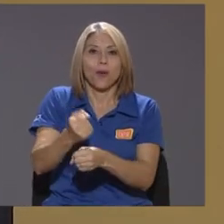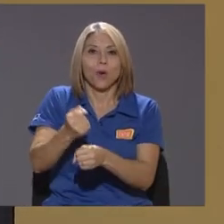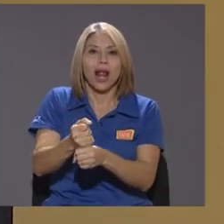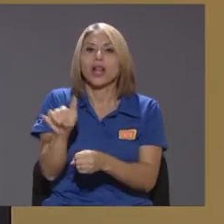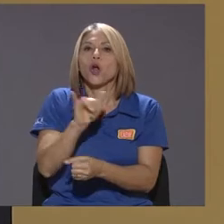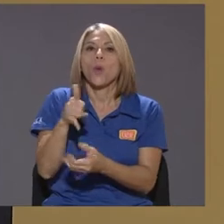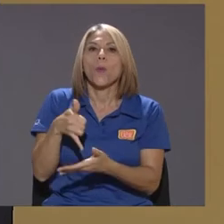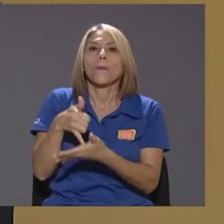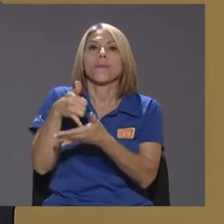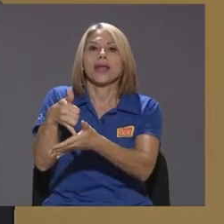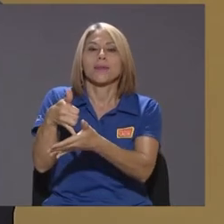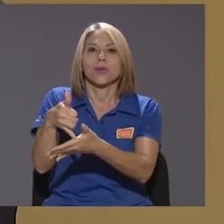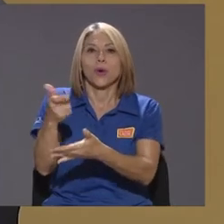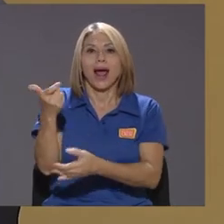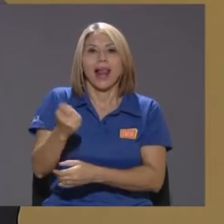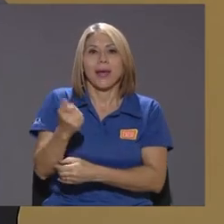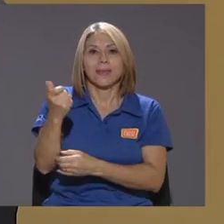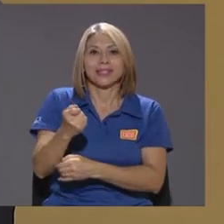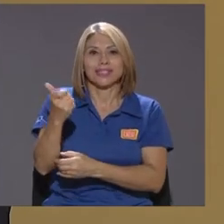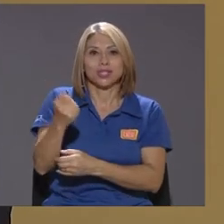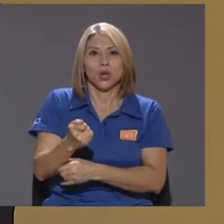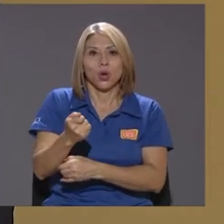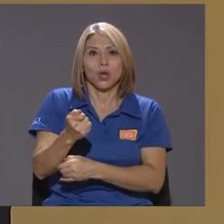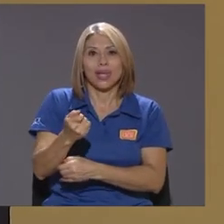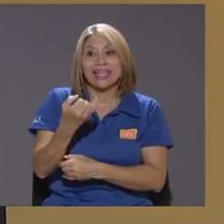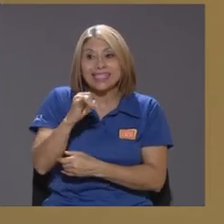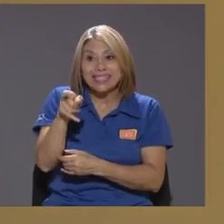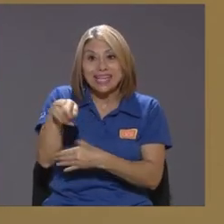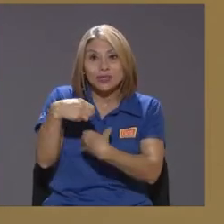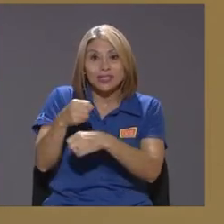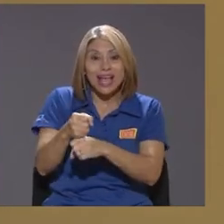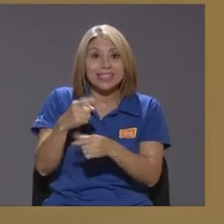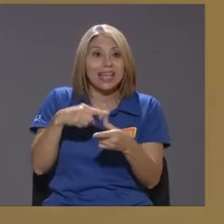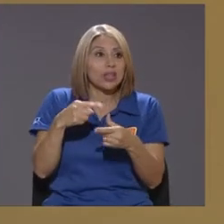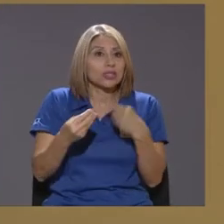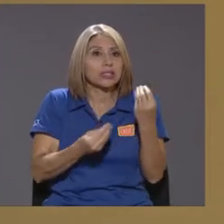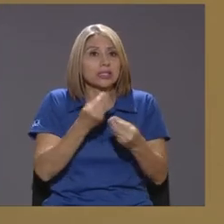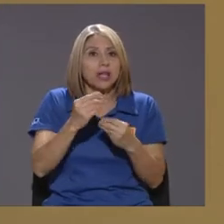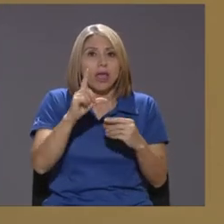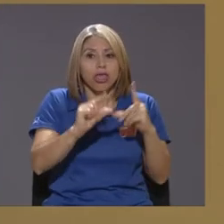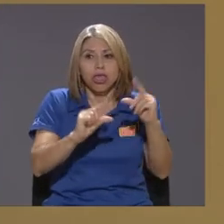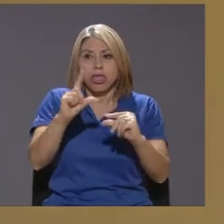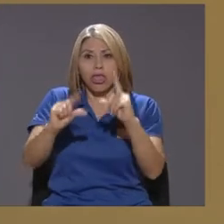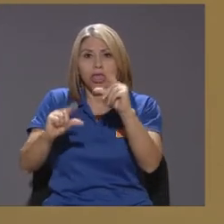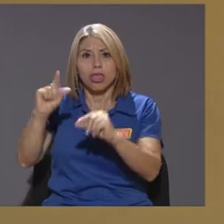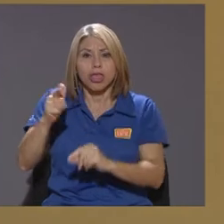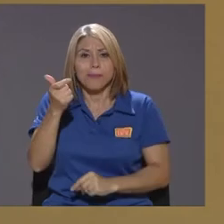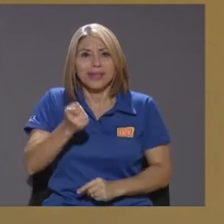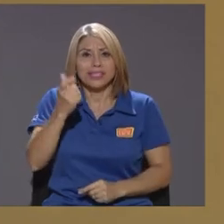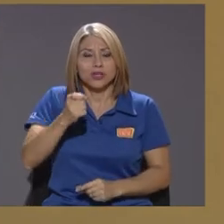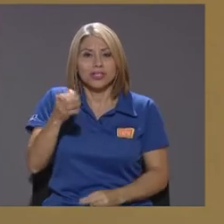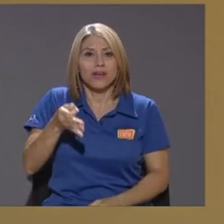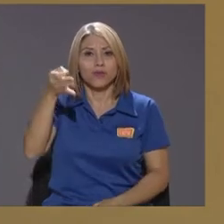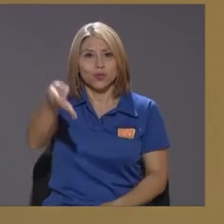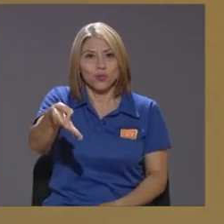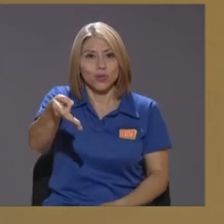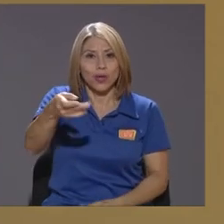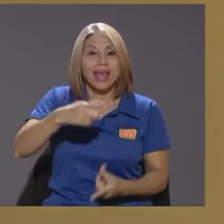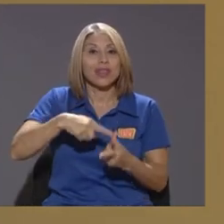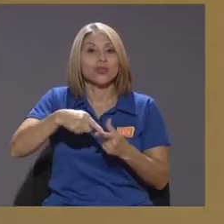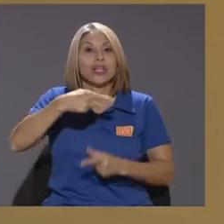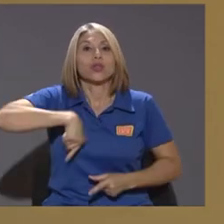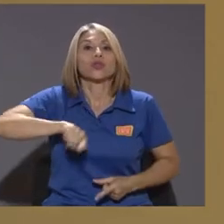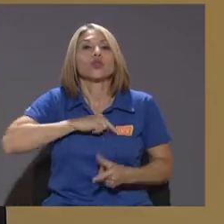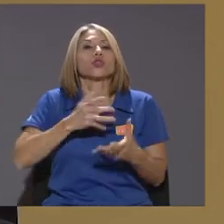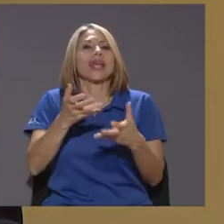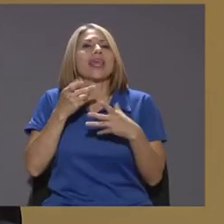a la pensión y eso va al traste con el monto de la pensión va a reducir las pensiones a futuro y entonces lo que buscamos que era darle protección